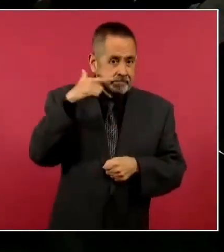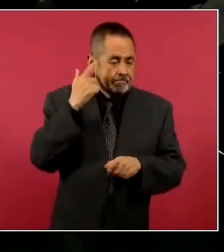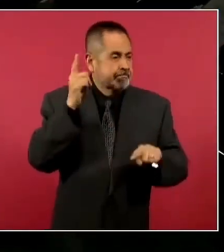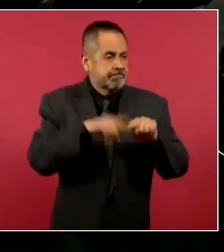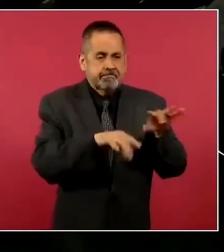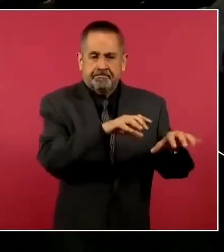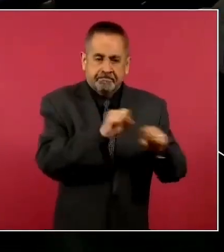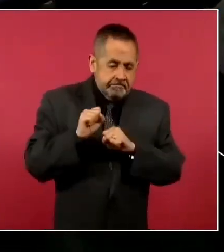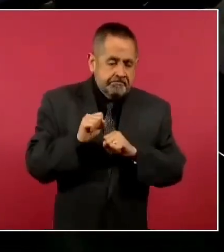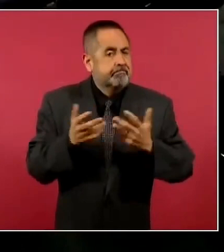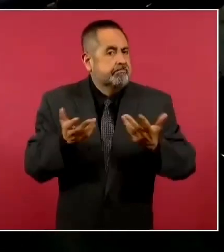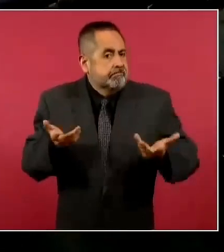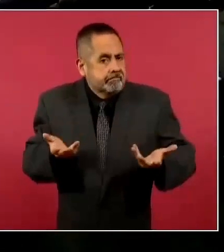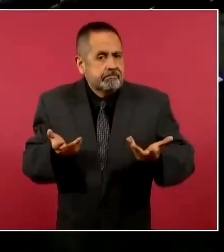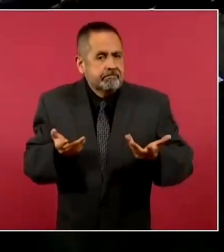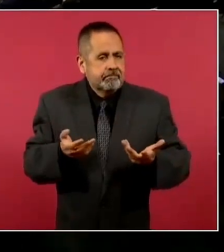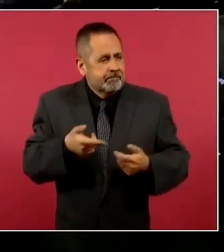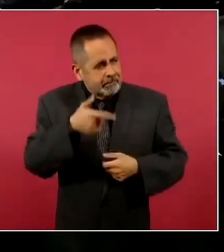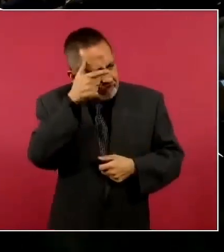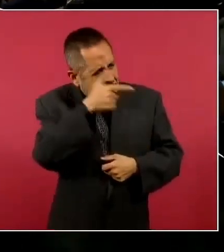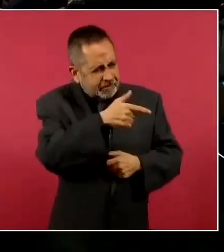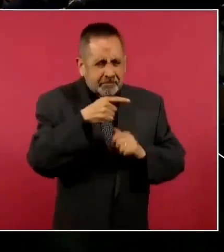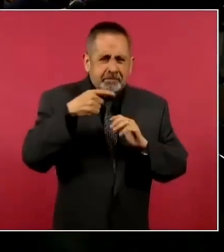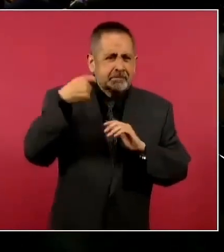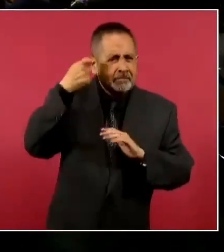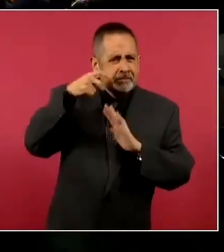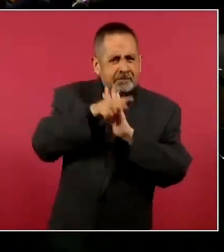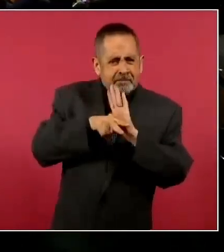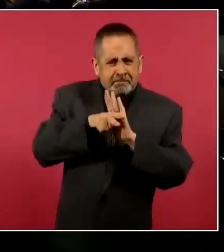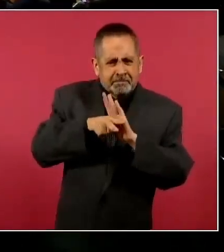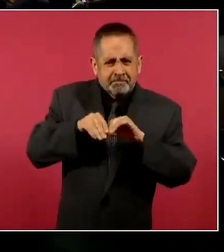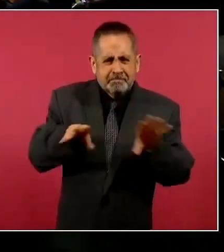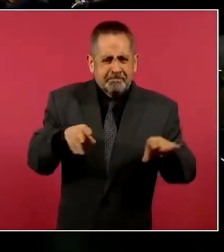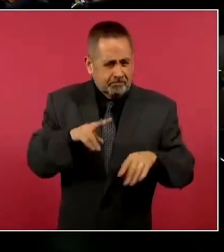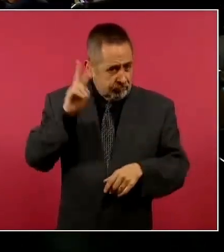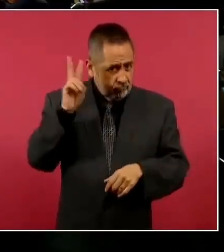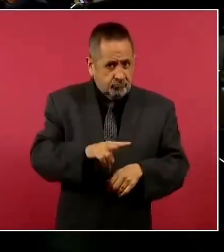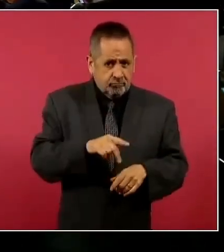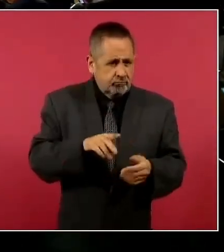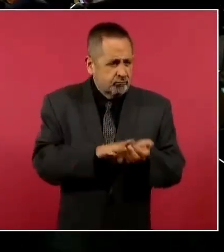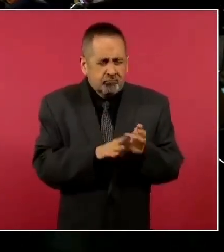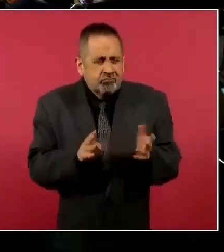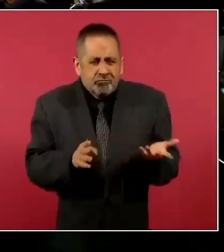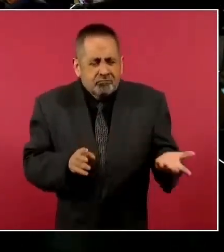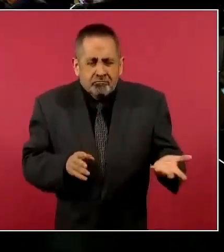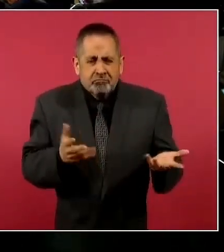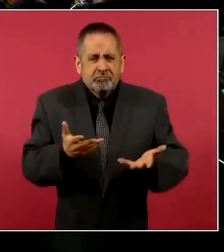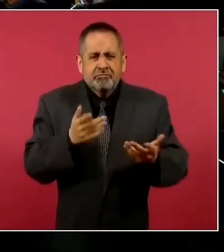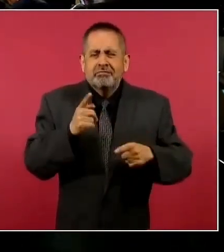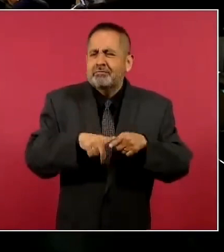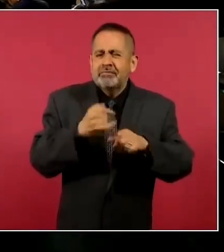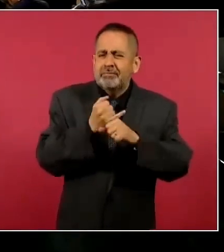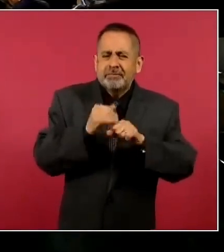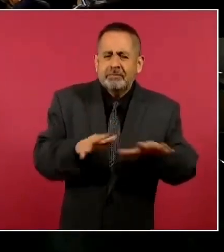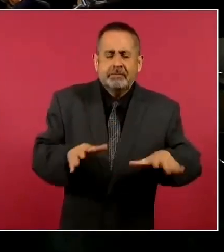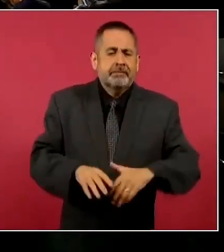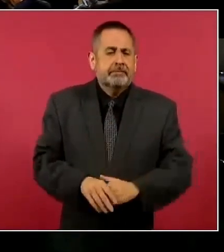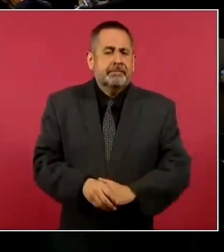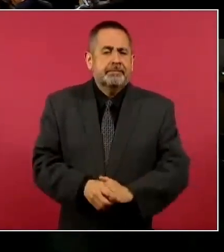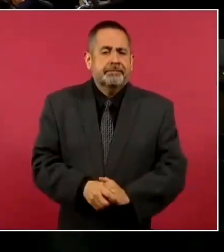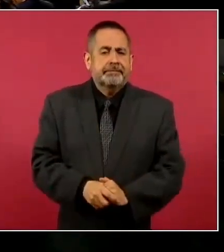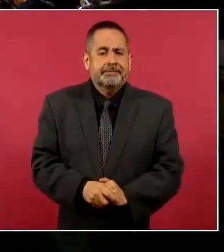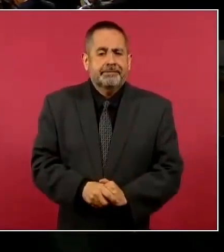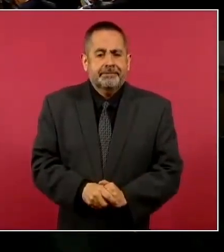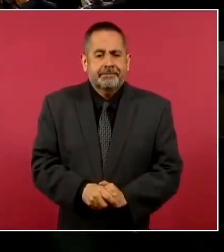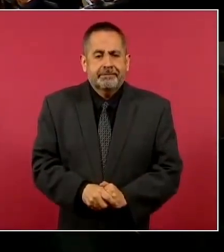eventos y saber sobre estos videos, si han hecho algo, si hizo un resguardo o qué hay de información. Bueno, desde